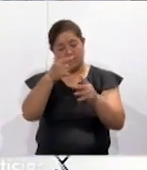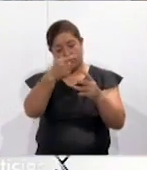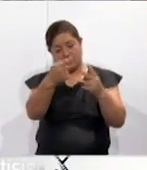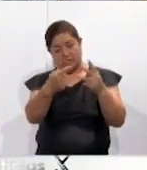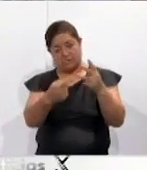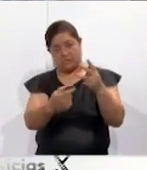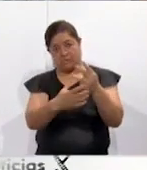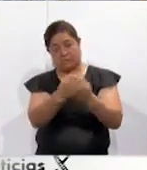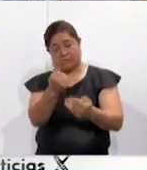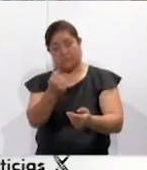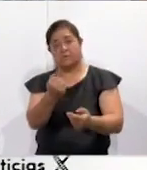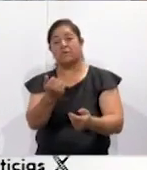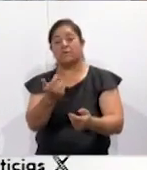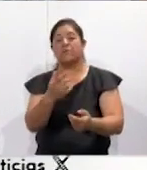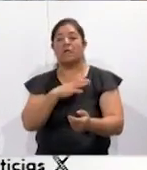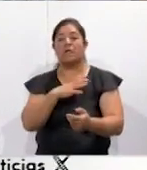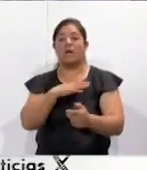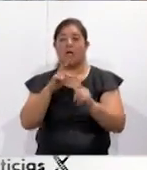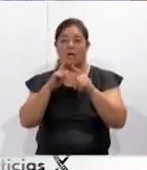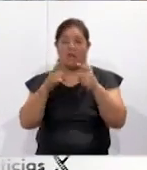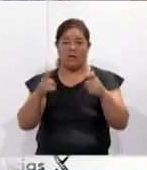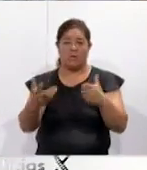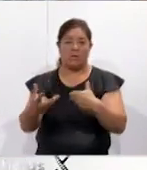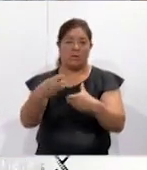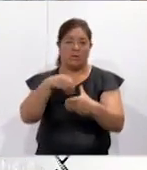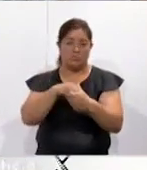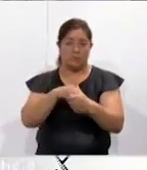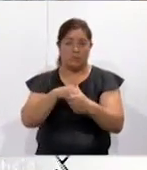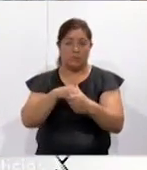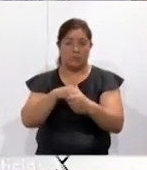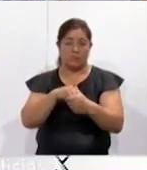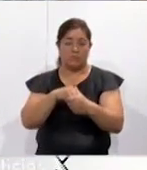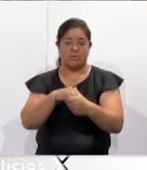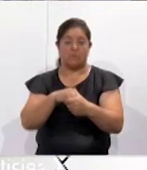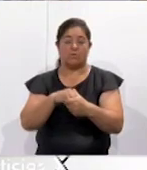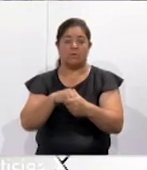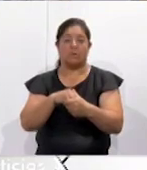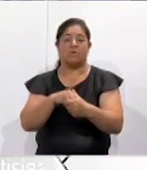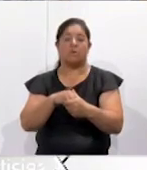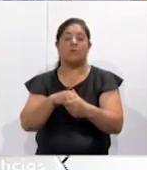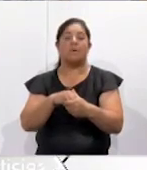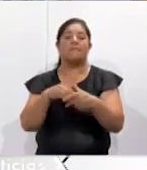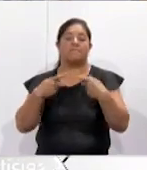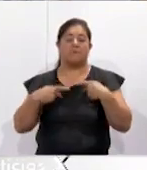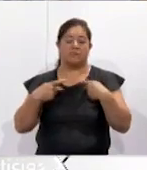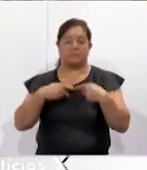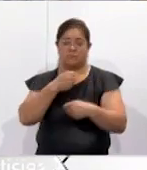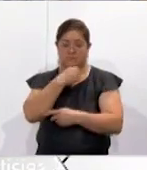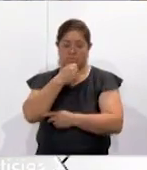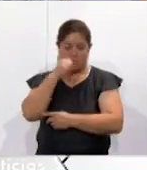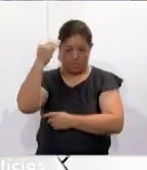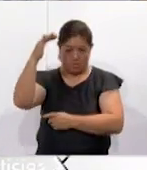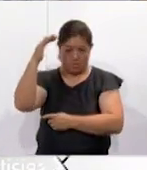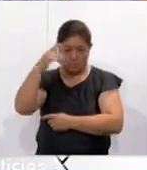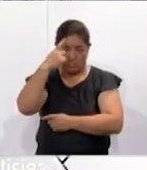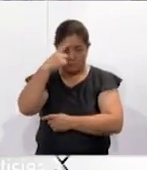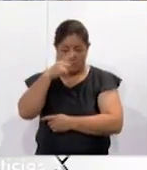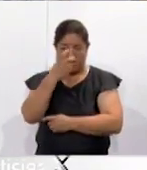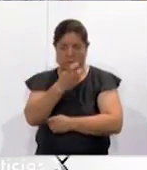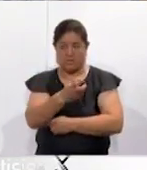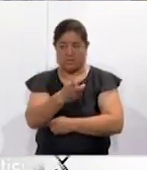por ejemplo, incluir lenguaje incluyente y no sexista. Son guías dirigidas a personas adultas mayores a fin de que se